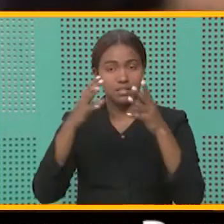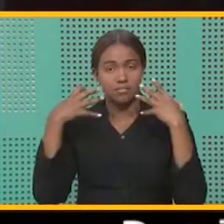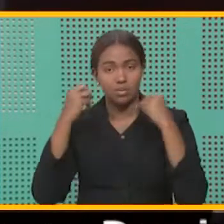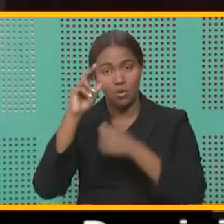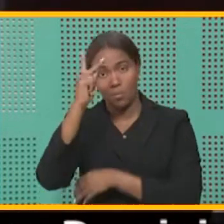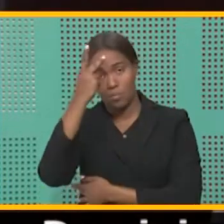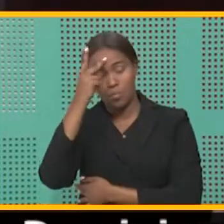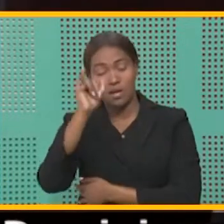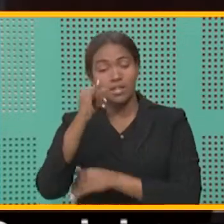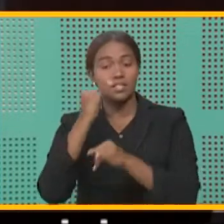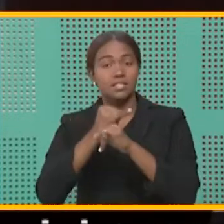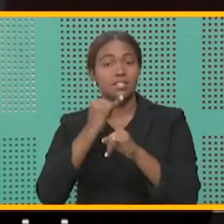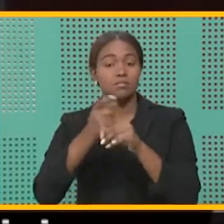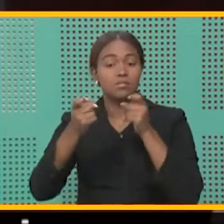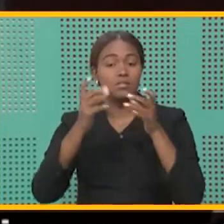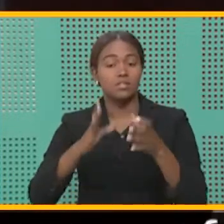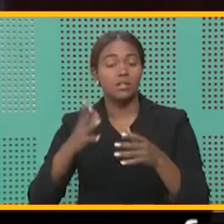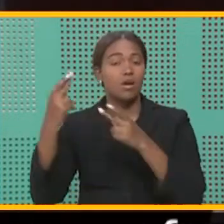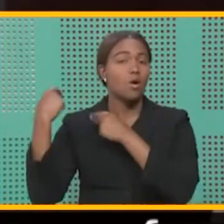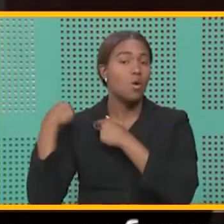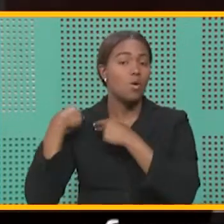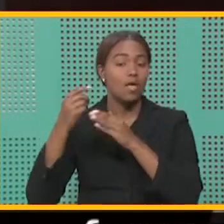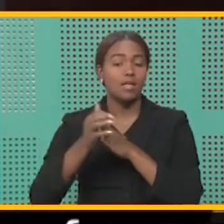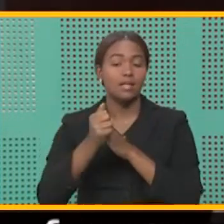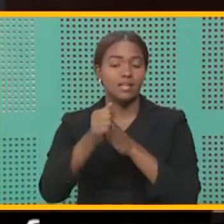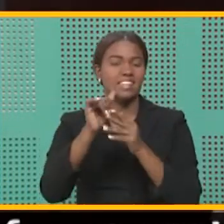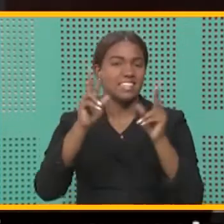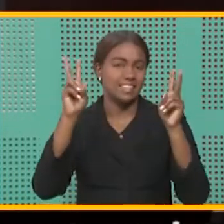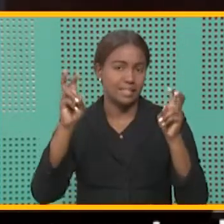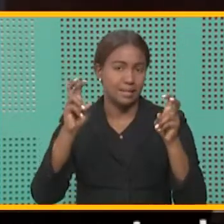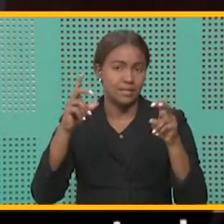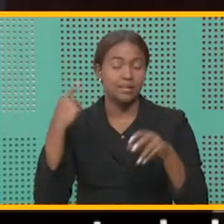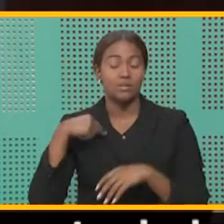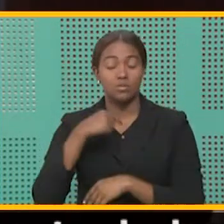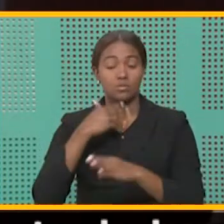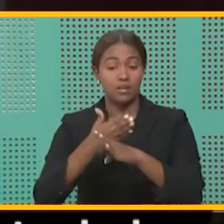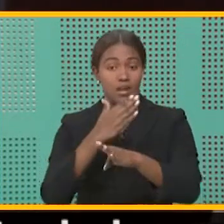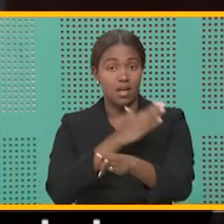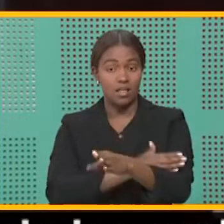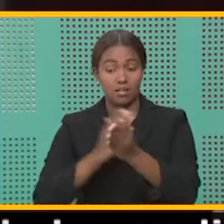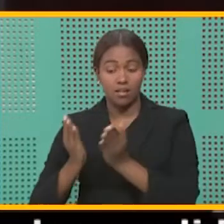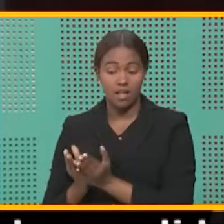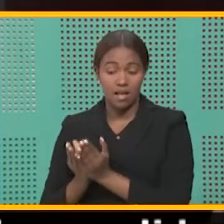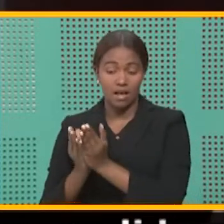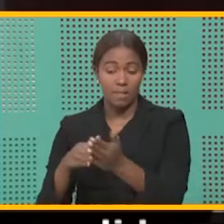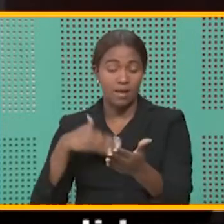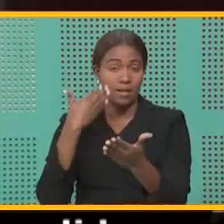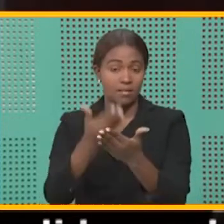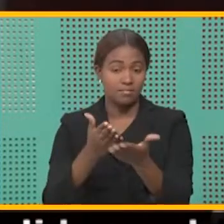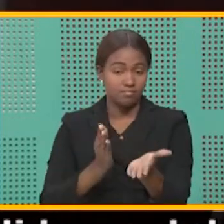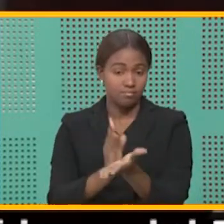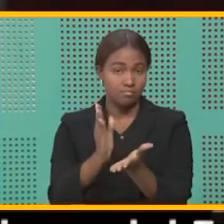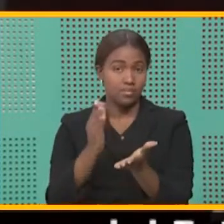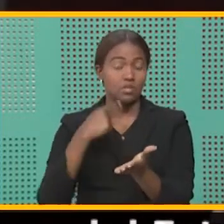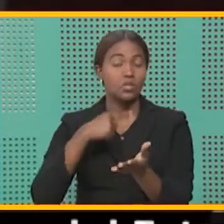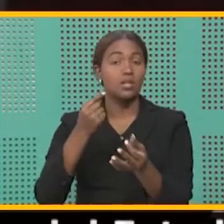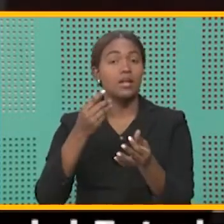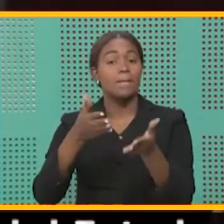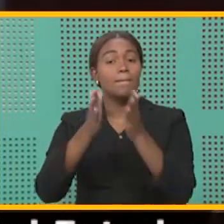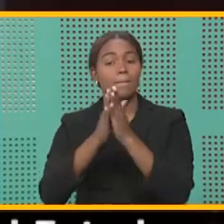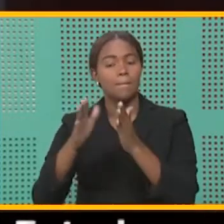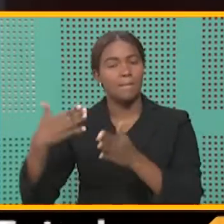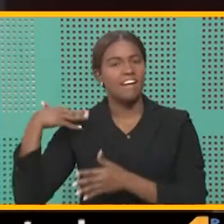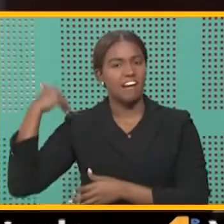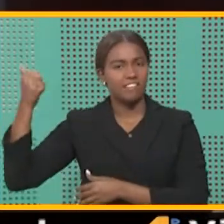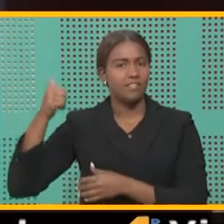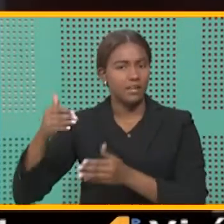que es la institución gubernamental encargada de regular este tema. Nosotros, antes de que un barco entre a puerto, le pedimos al capitán de